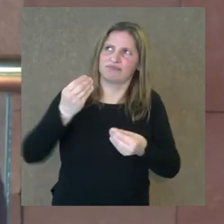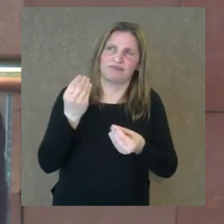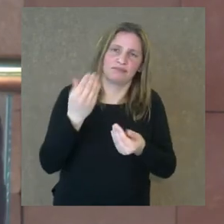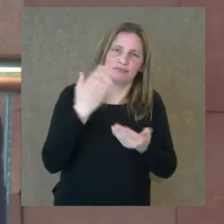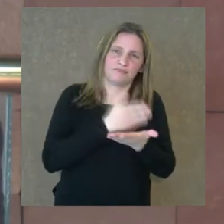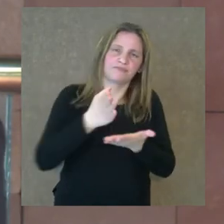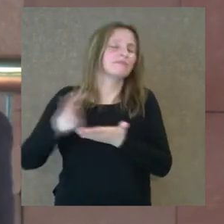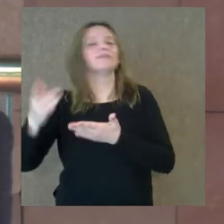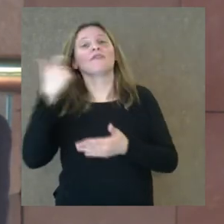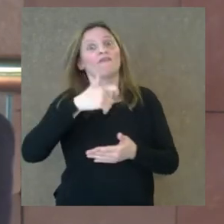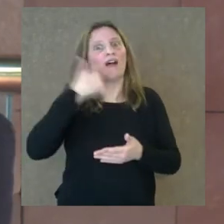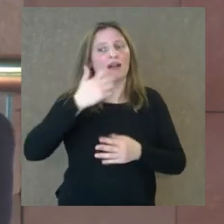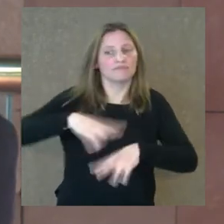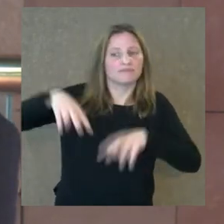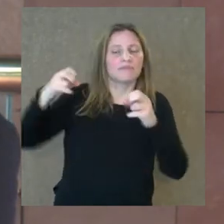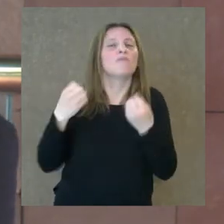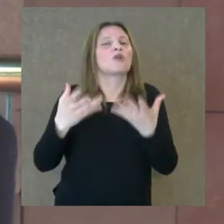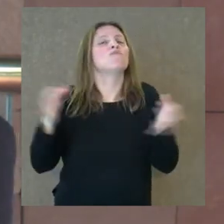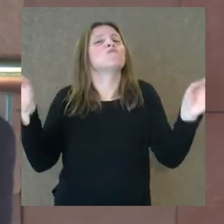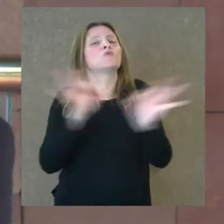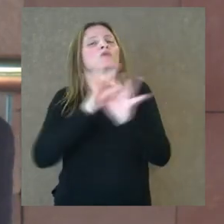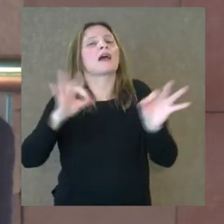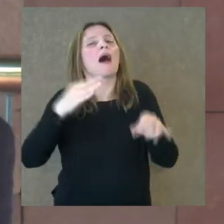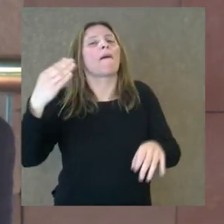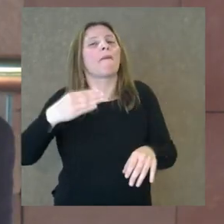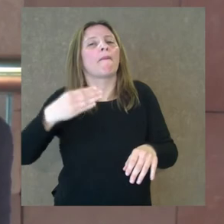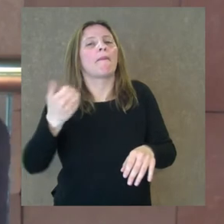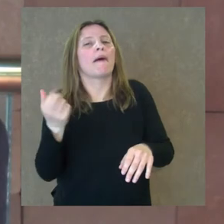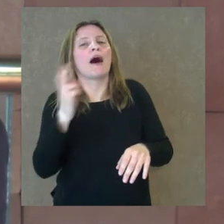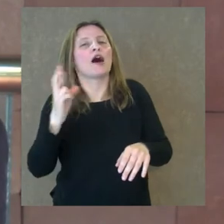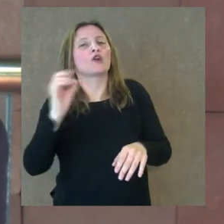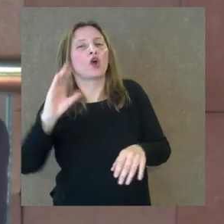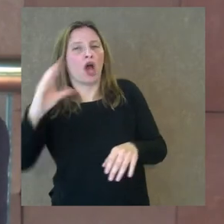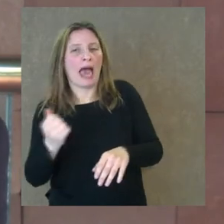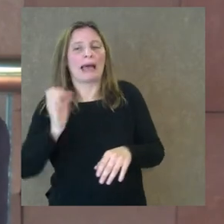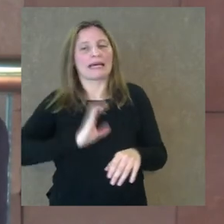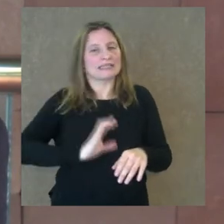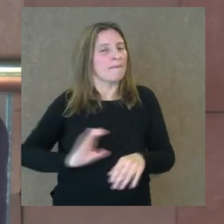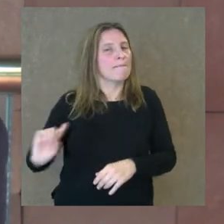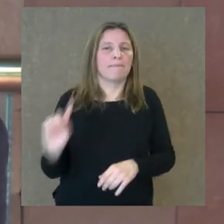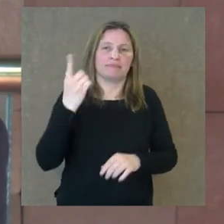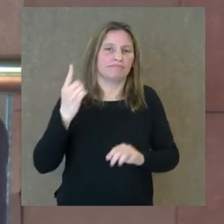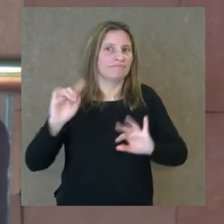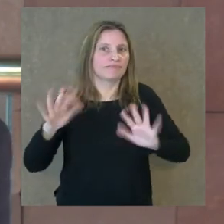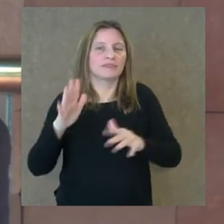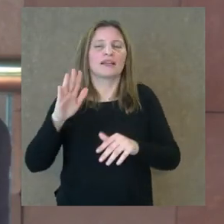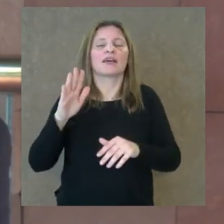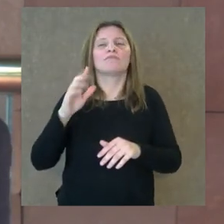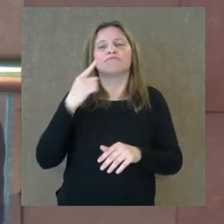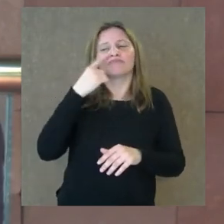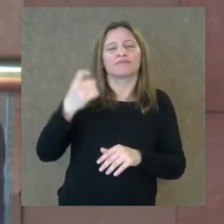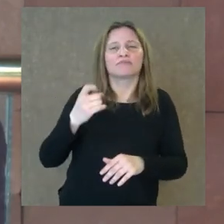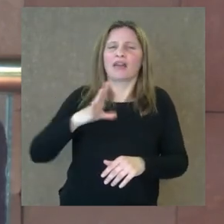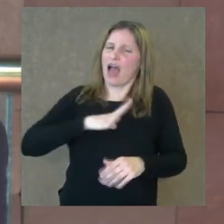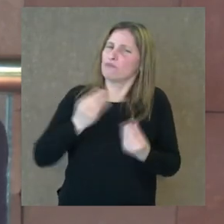¿Por qué además nos queda mucho? Porque la música barroca, la característica primaria que tiene es el reconocimiento,